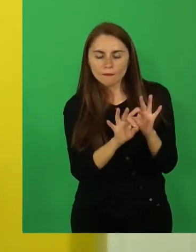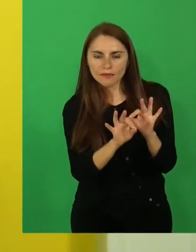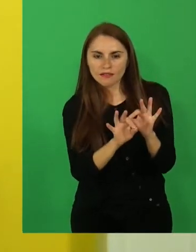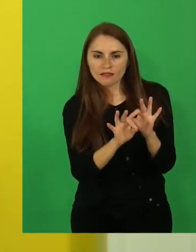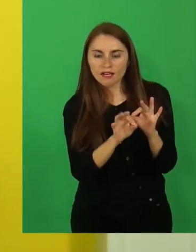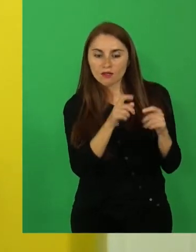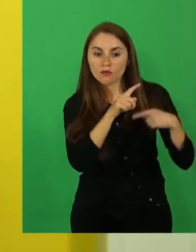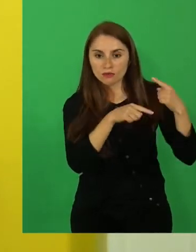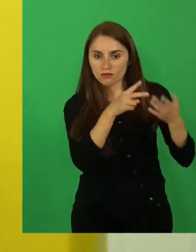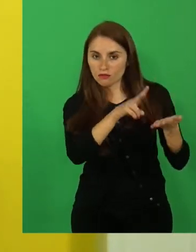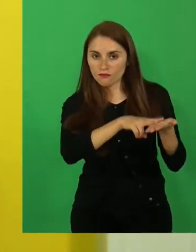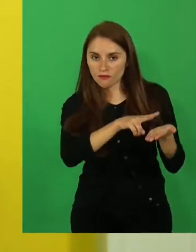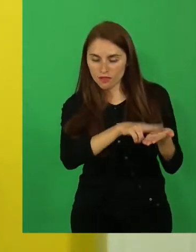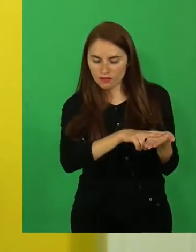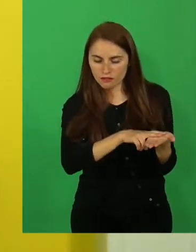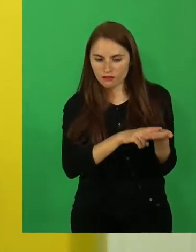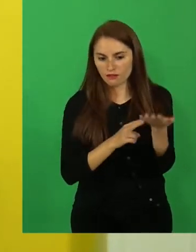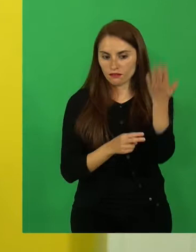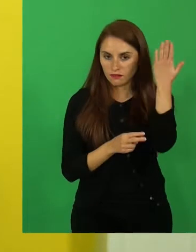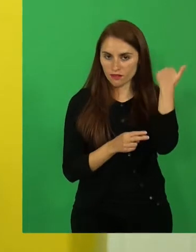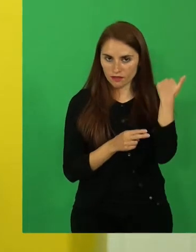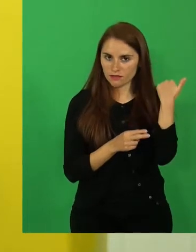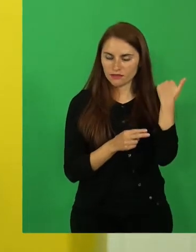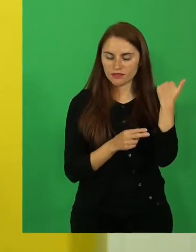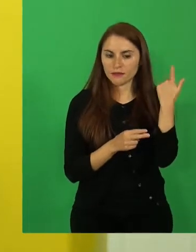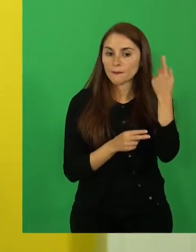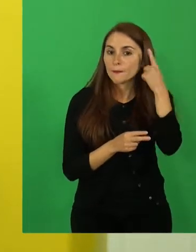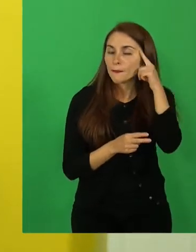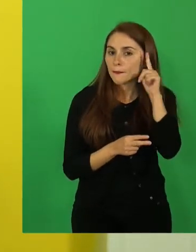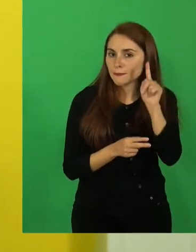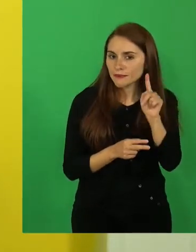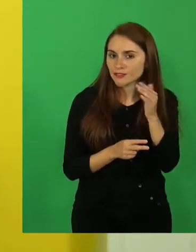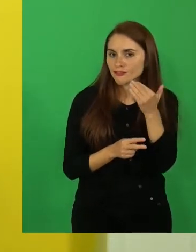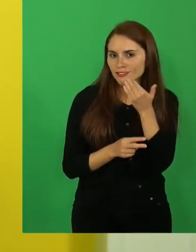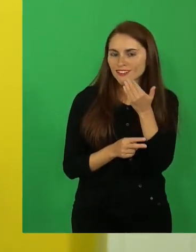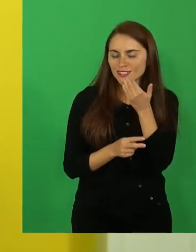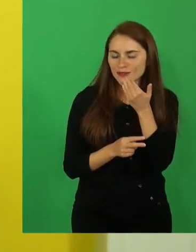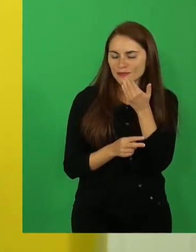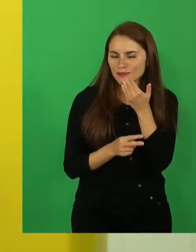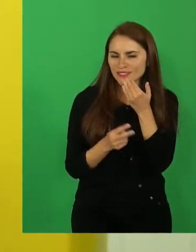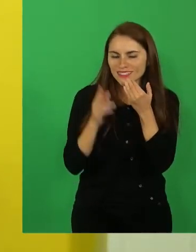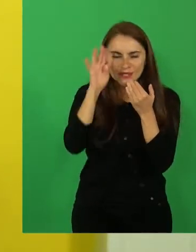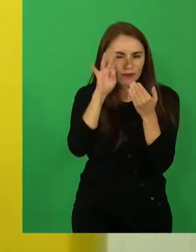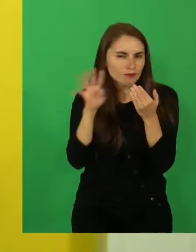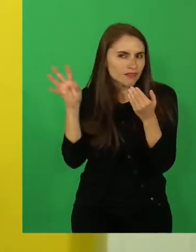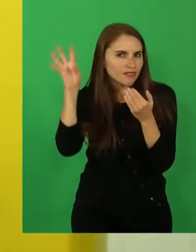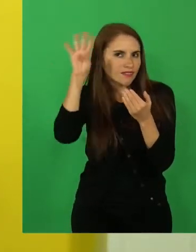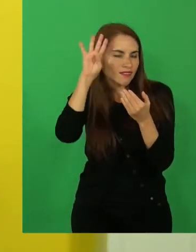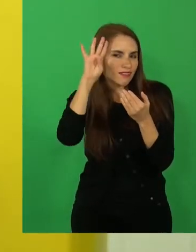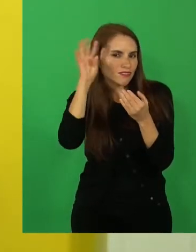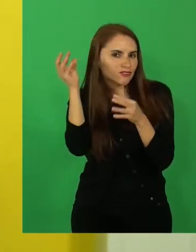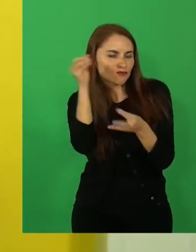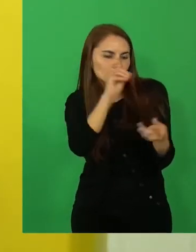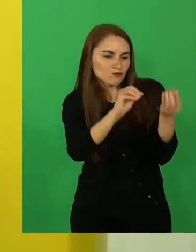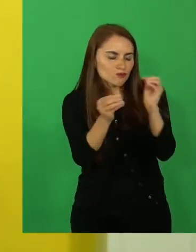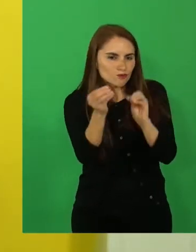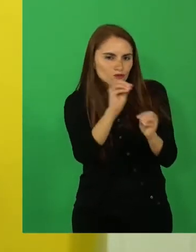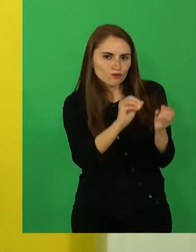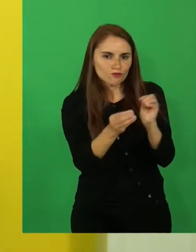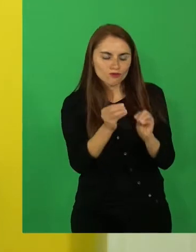verídico que sucedió, pero adornado con